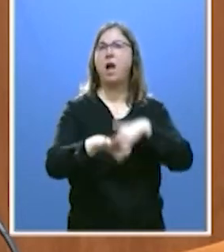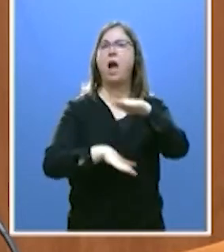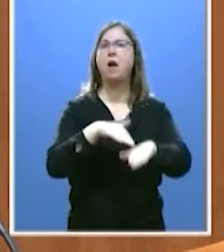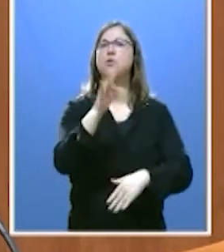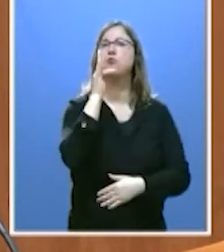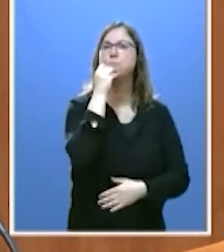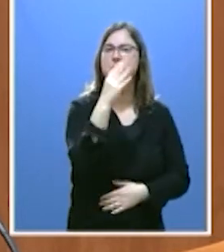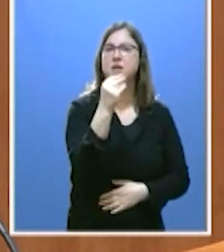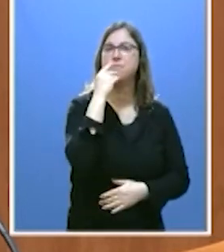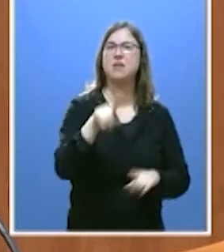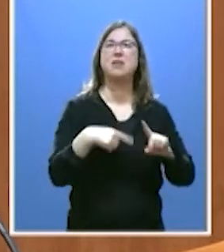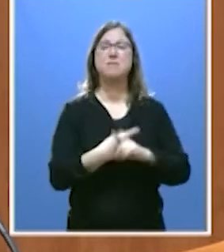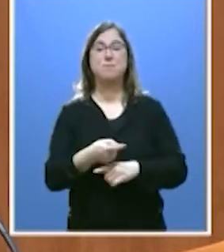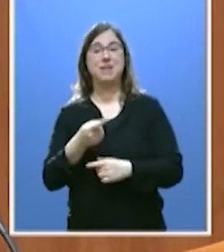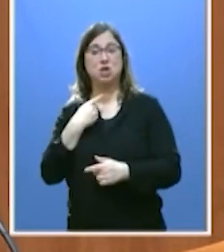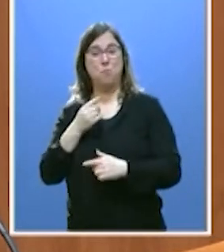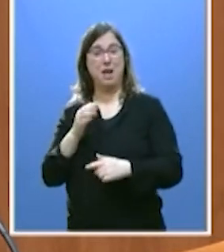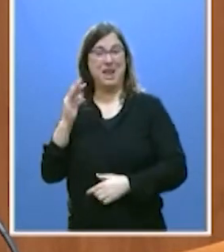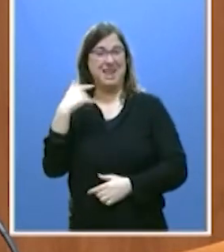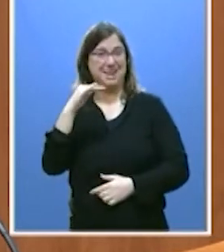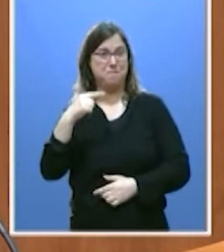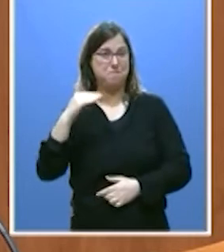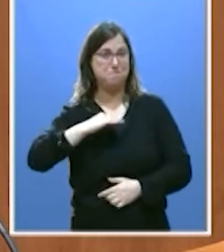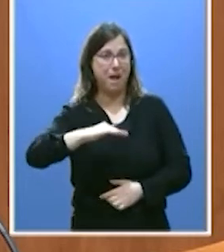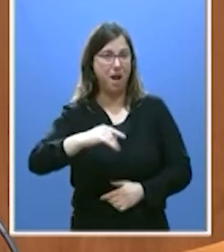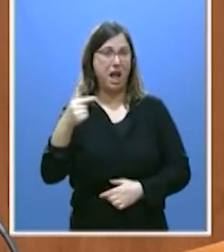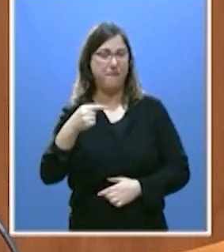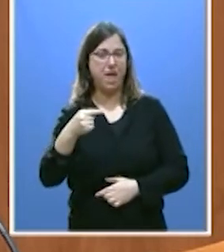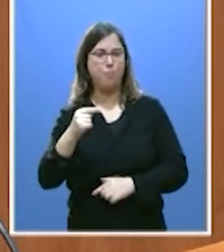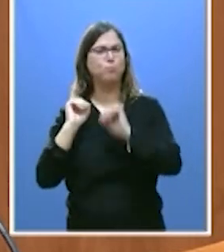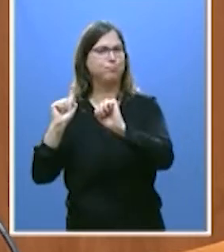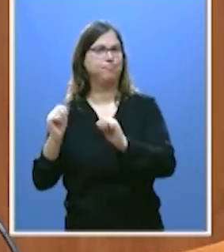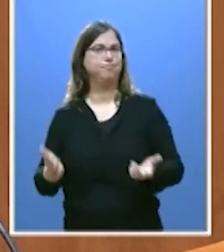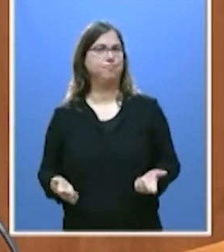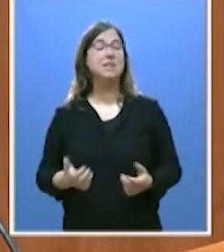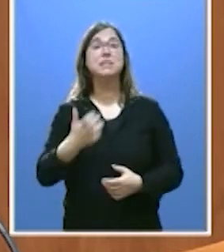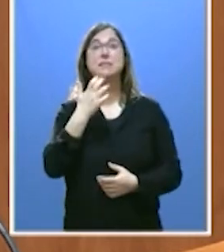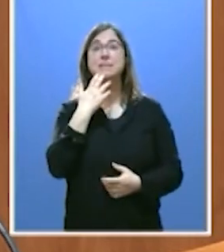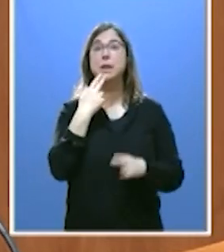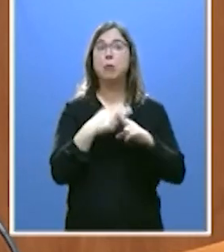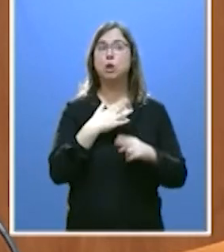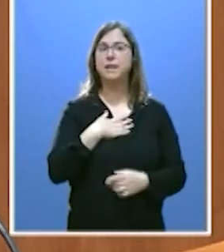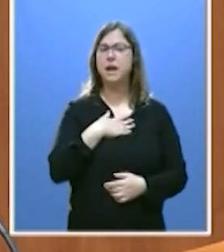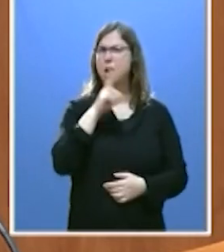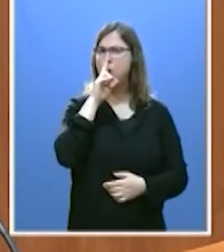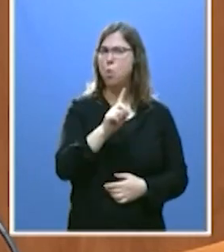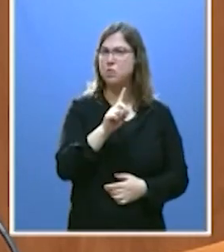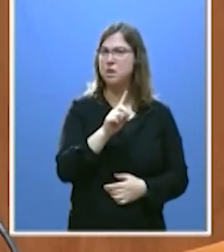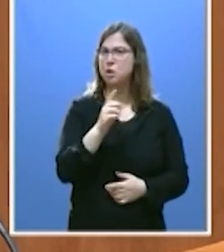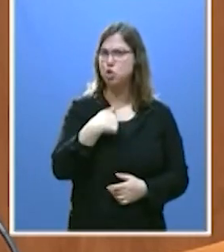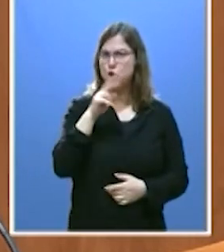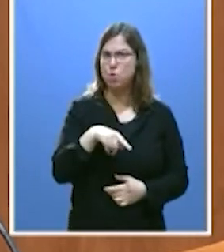y cada día más difícil el avance del mal. Si no eres útil en política, no eres ético.